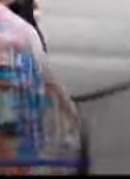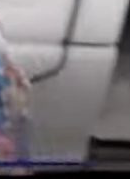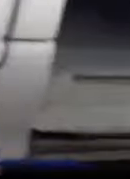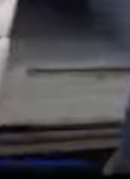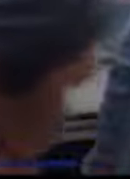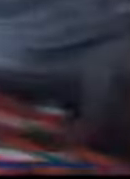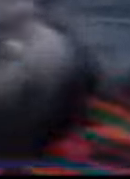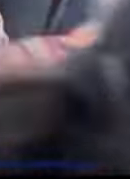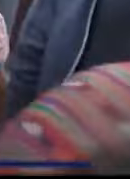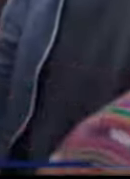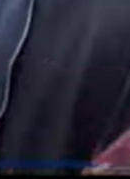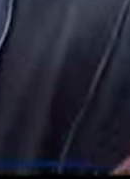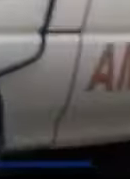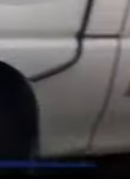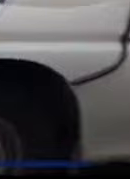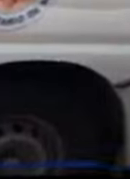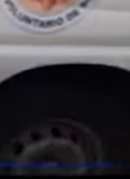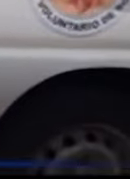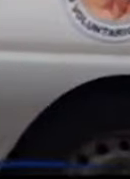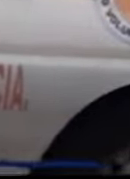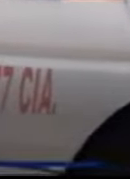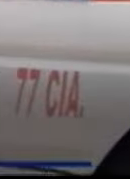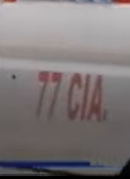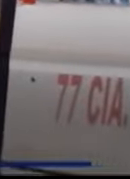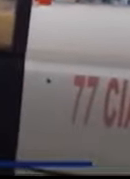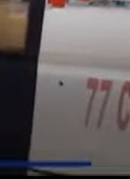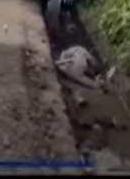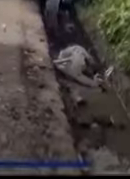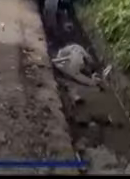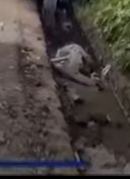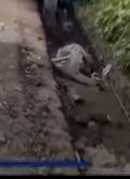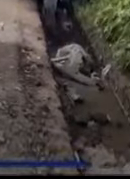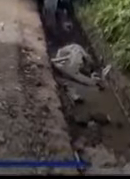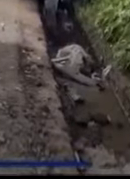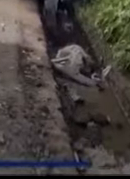Accidentes de tránsito en Nahualá deja una persona muerta y otra herida